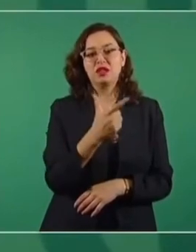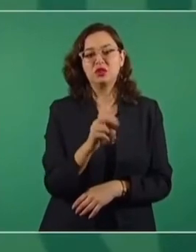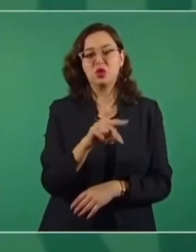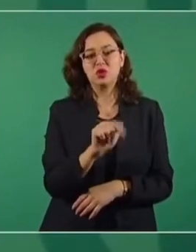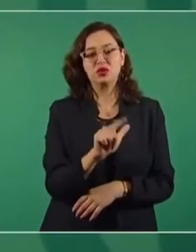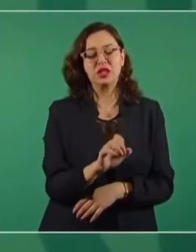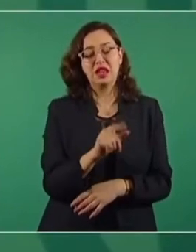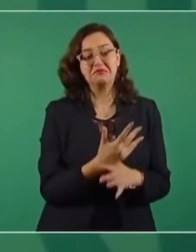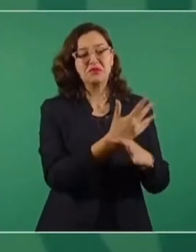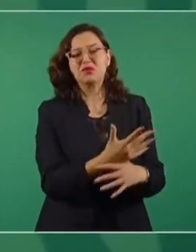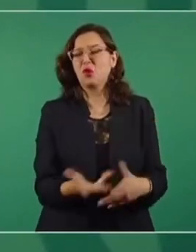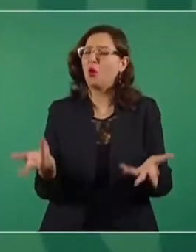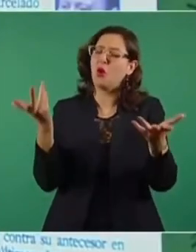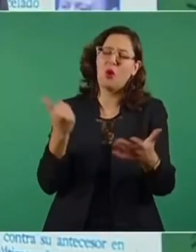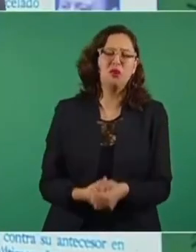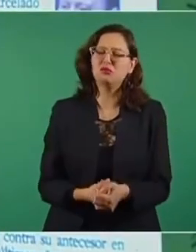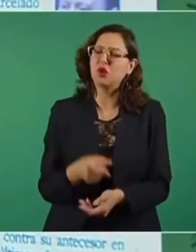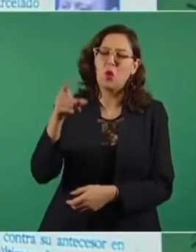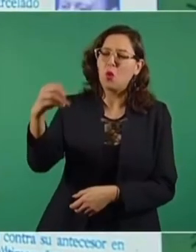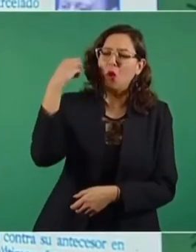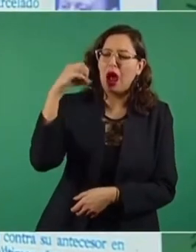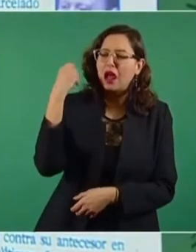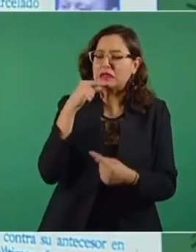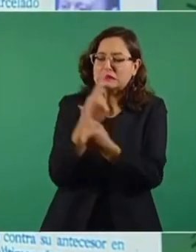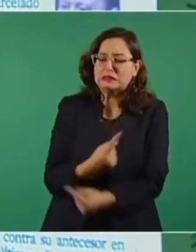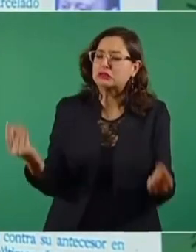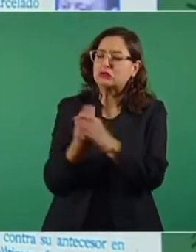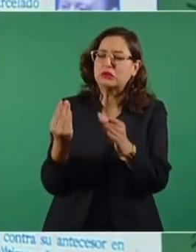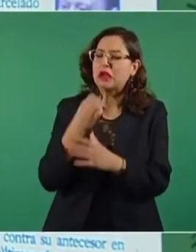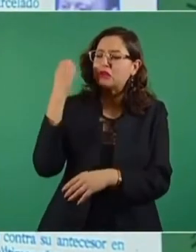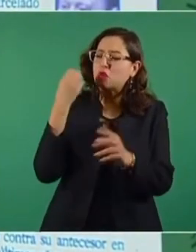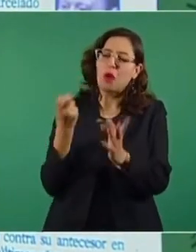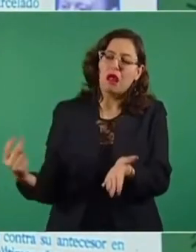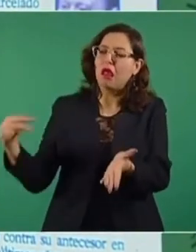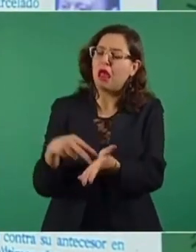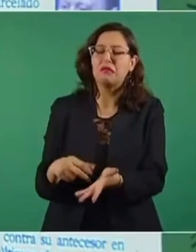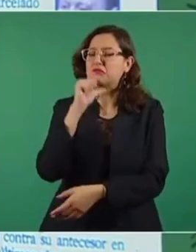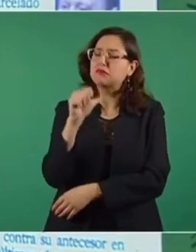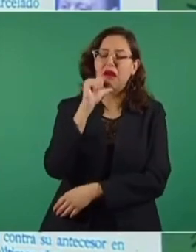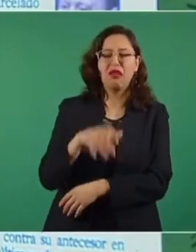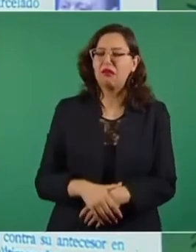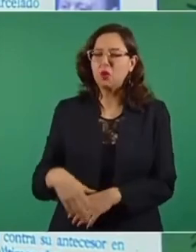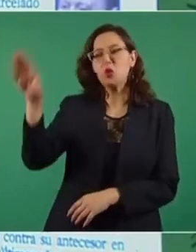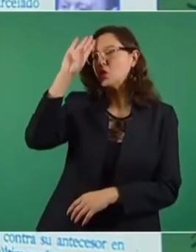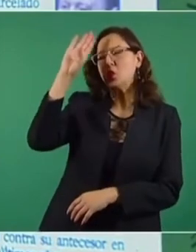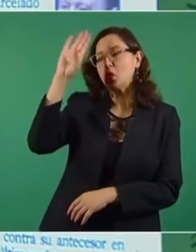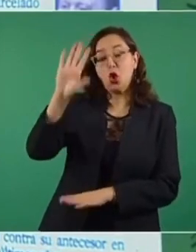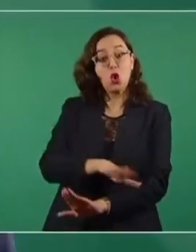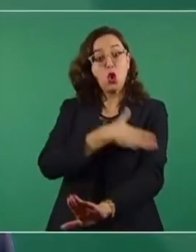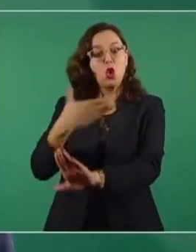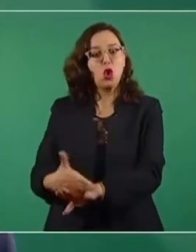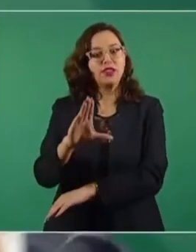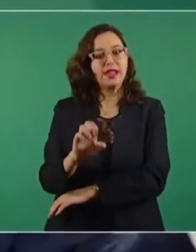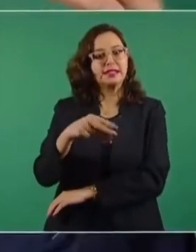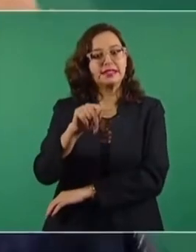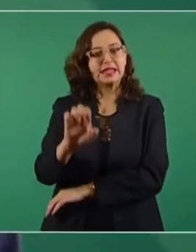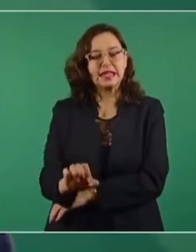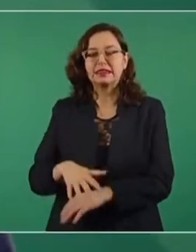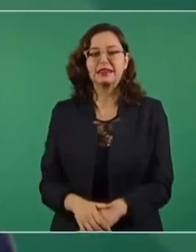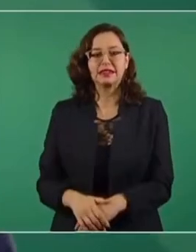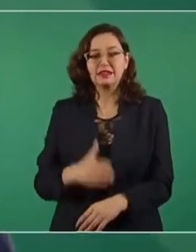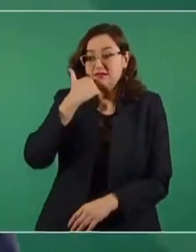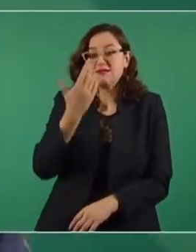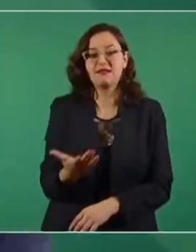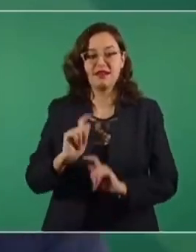los niños de Oaxaca, como si le importaran mucho a niños, no, estaba en contra de la gente y a favor de la